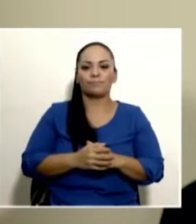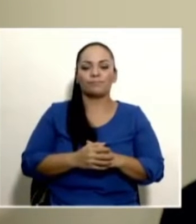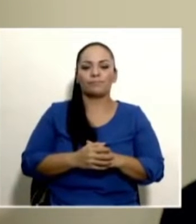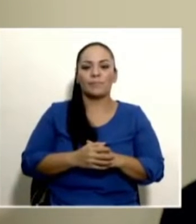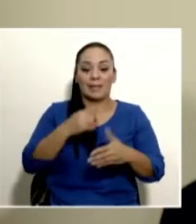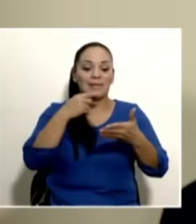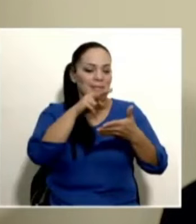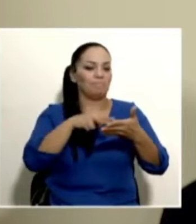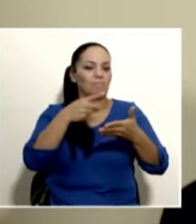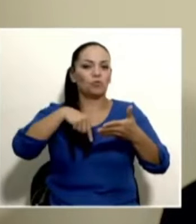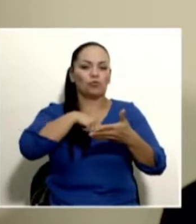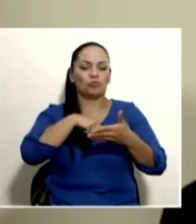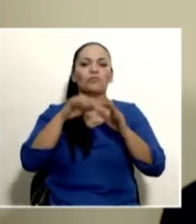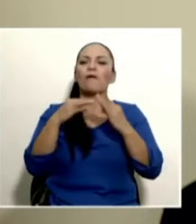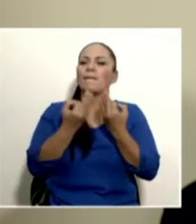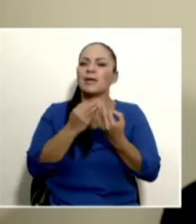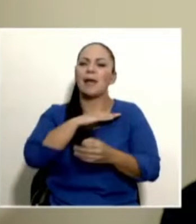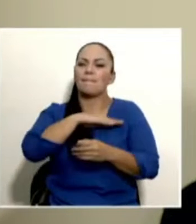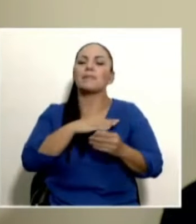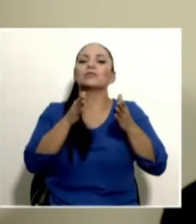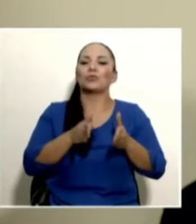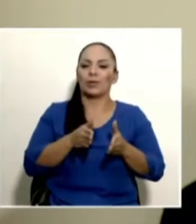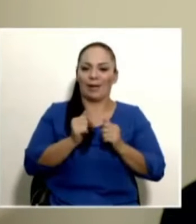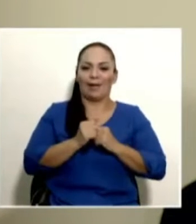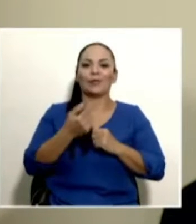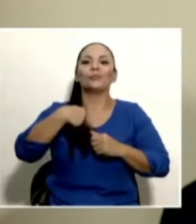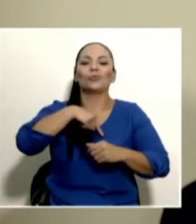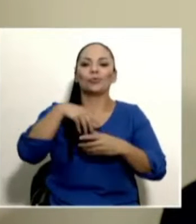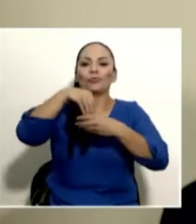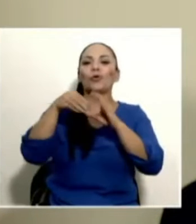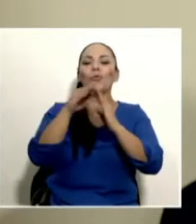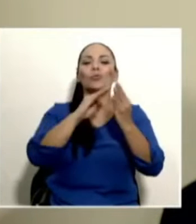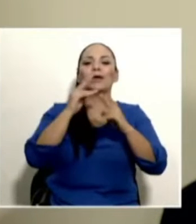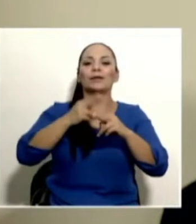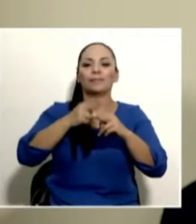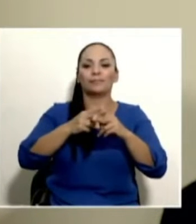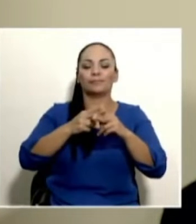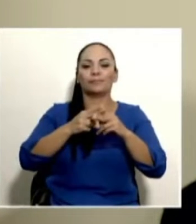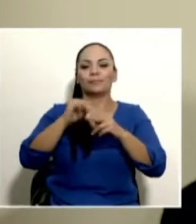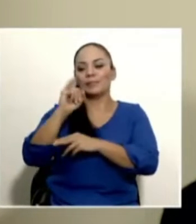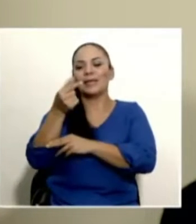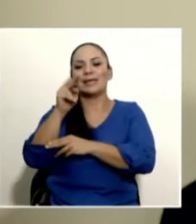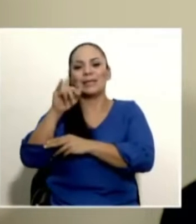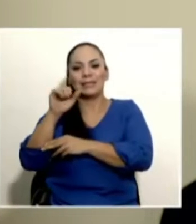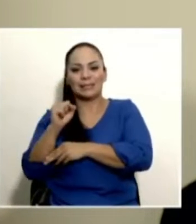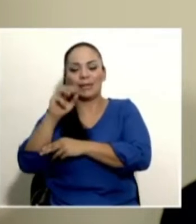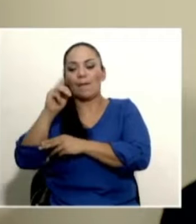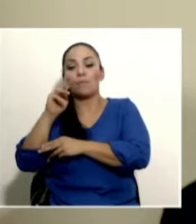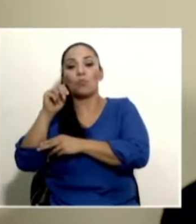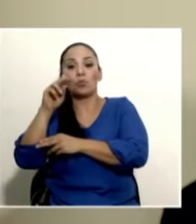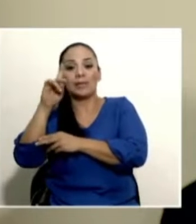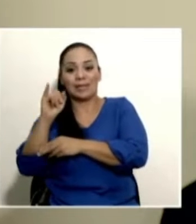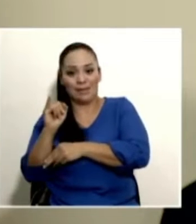familia misionera que pertenecemos a una comunidad que se llama Ignis Mundi,